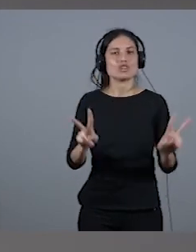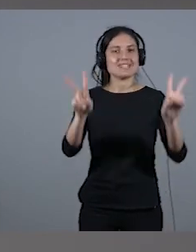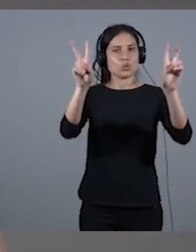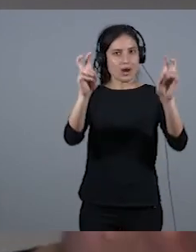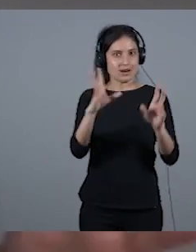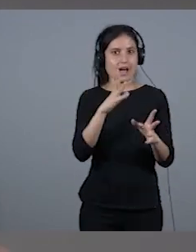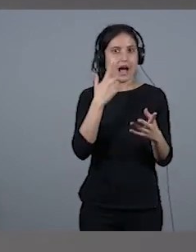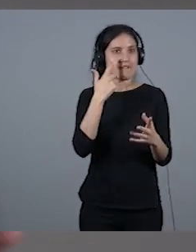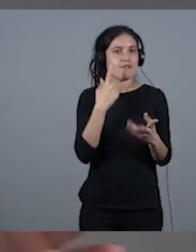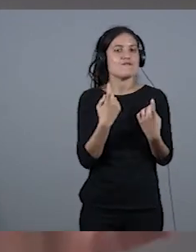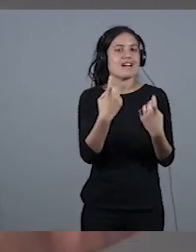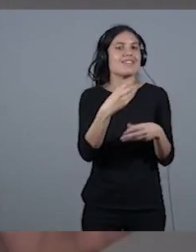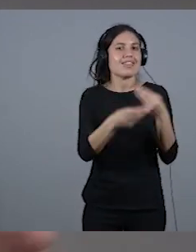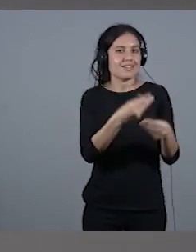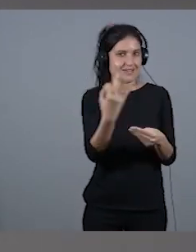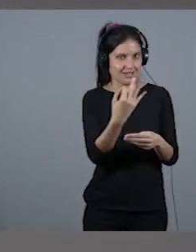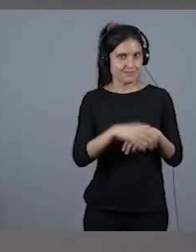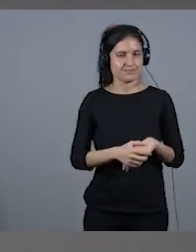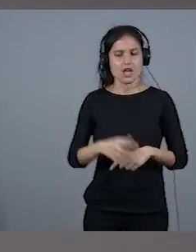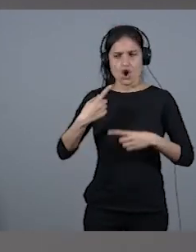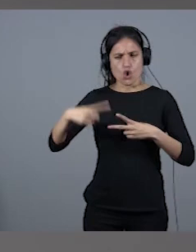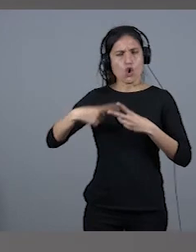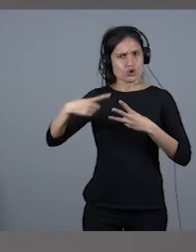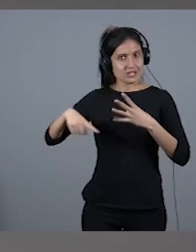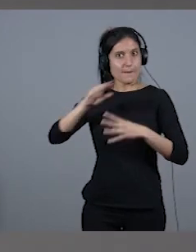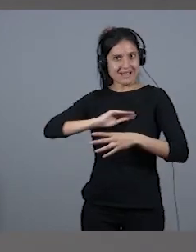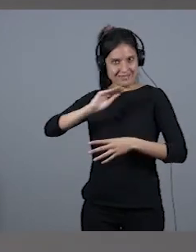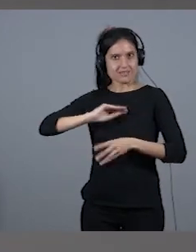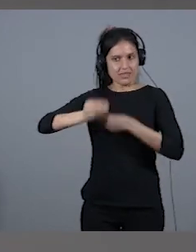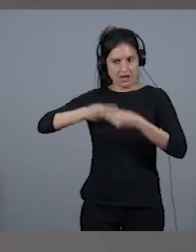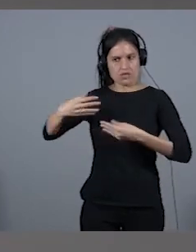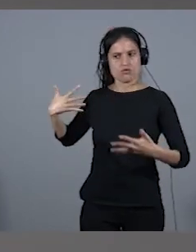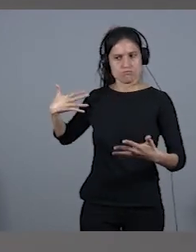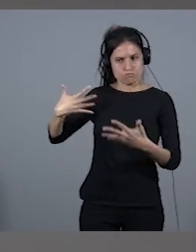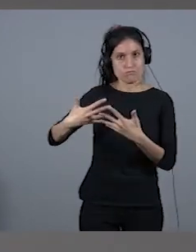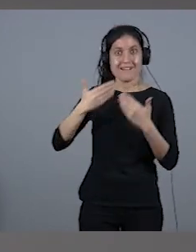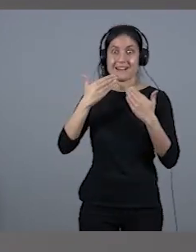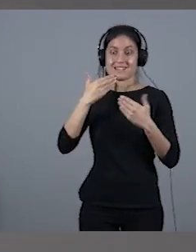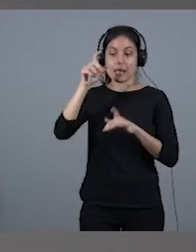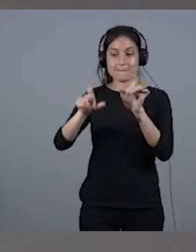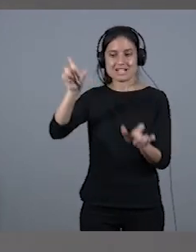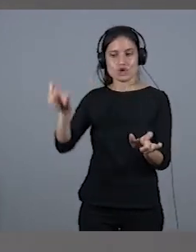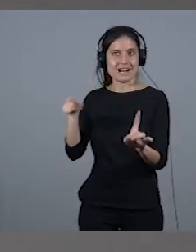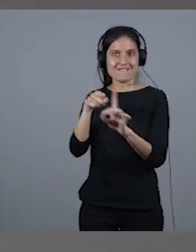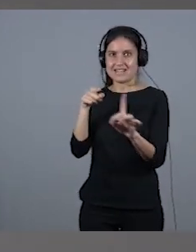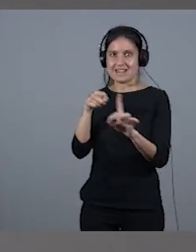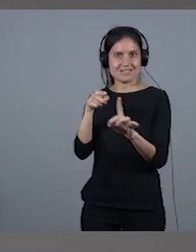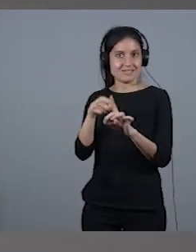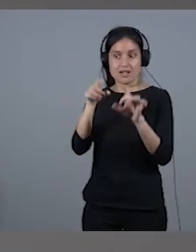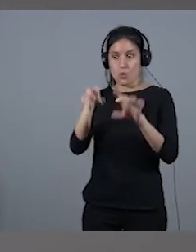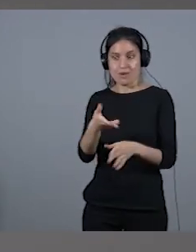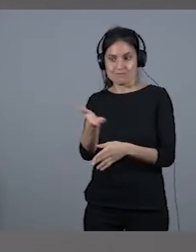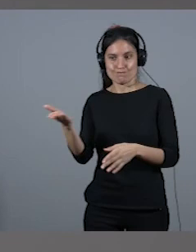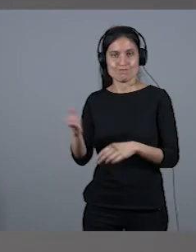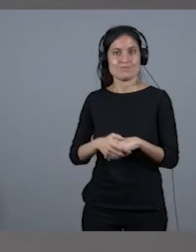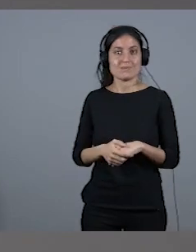trabajo, se ha hecho mucho gracias a referentes como ustedes, que han sido referentes para otras que venimos detrás y para las que quedan por